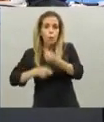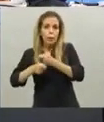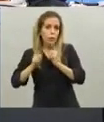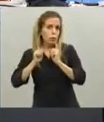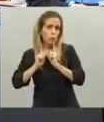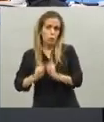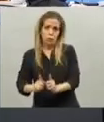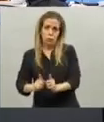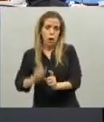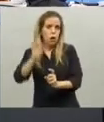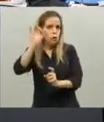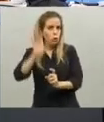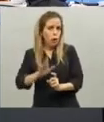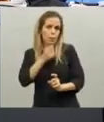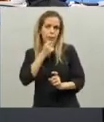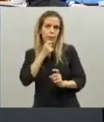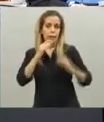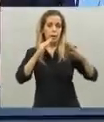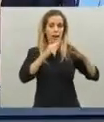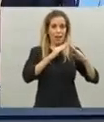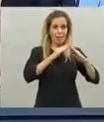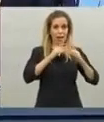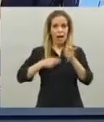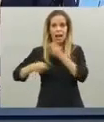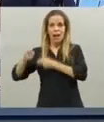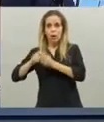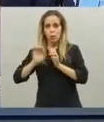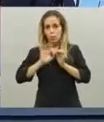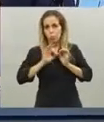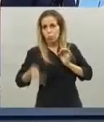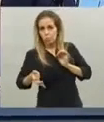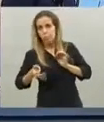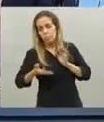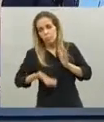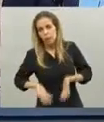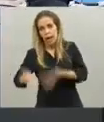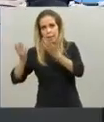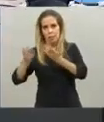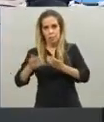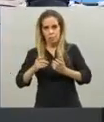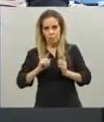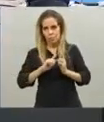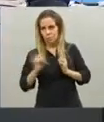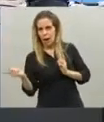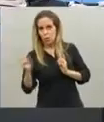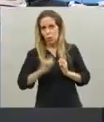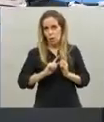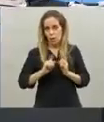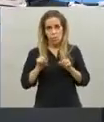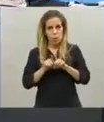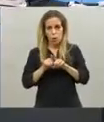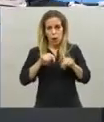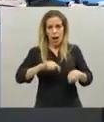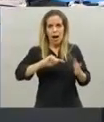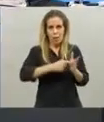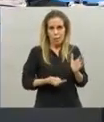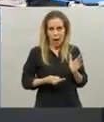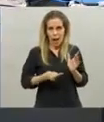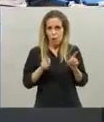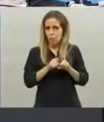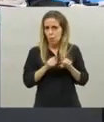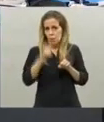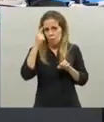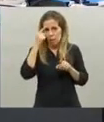igual solo barrial en esto ahora estamos igual que en la ciudad de Buenos Aires que Horacio en las